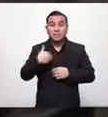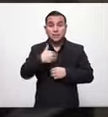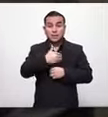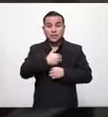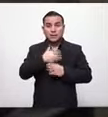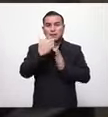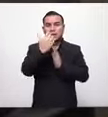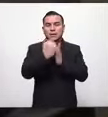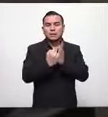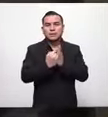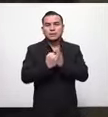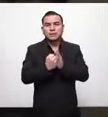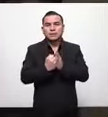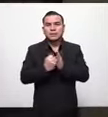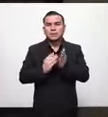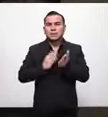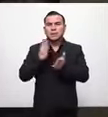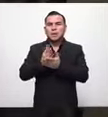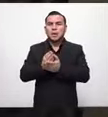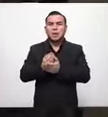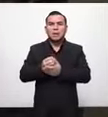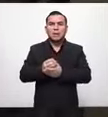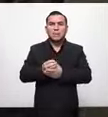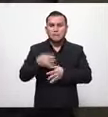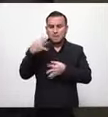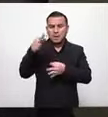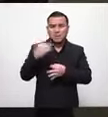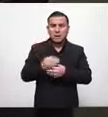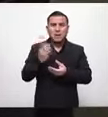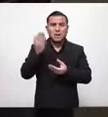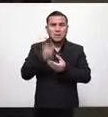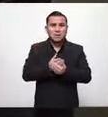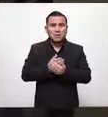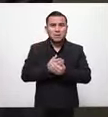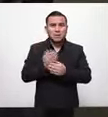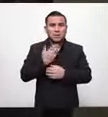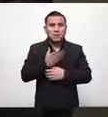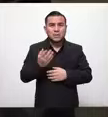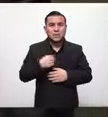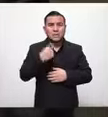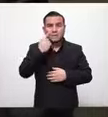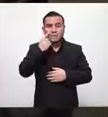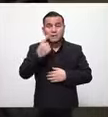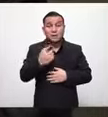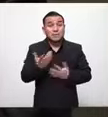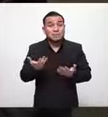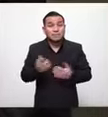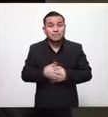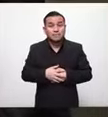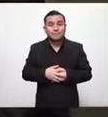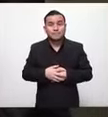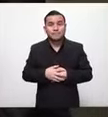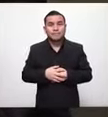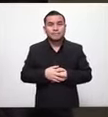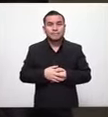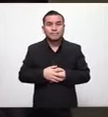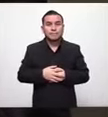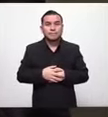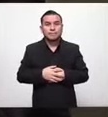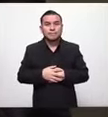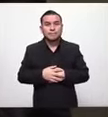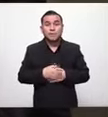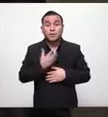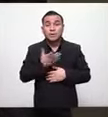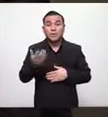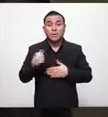hacienda haya estado con los papeles con los documentos y cuando ha llegado con el documento oportuno inmediatamente la asamblea